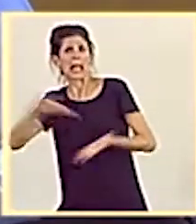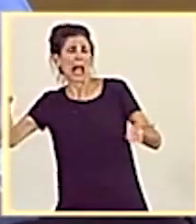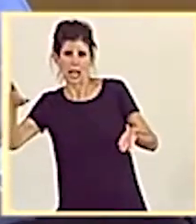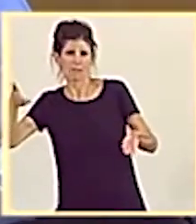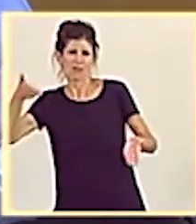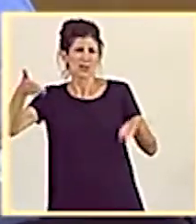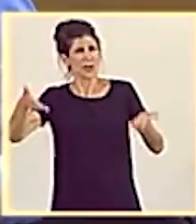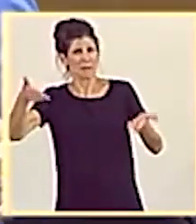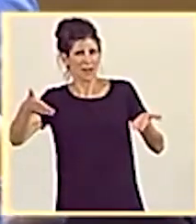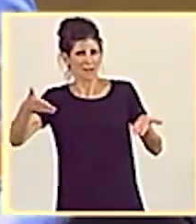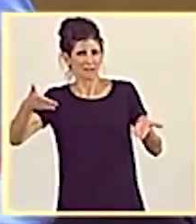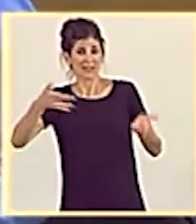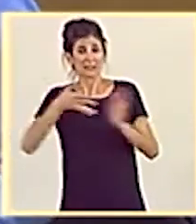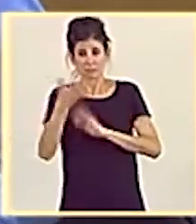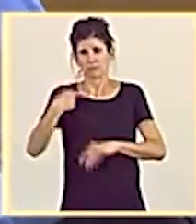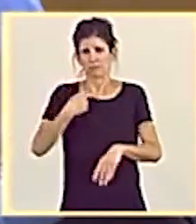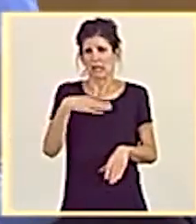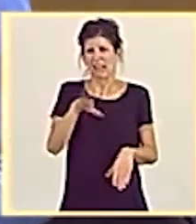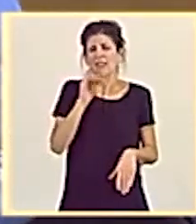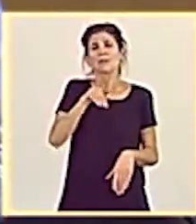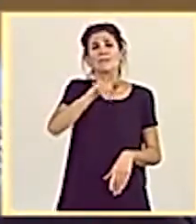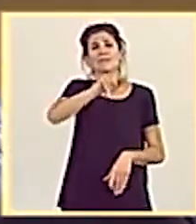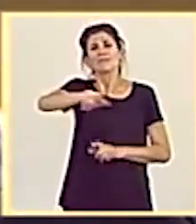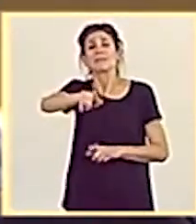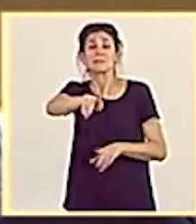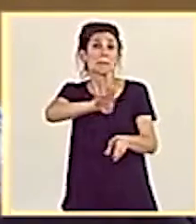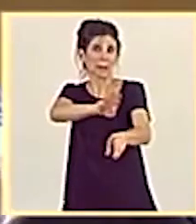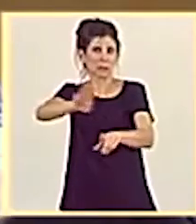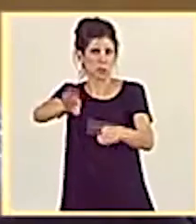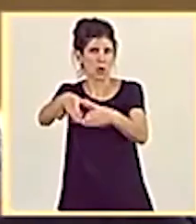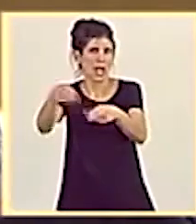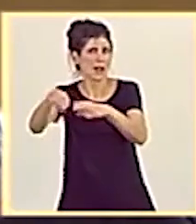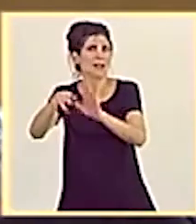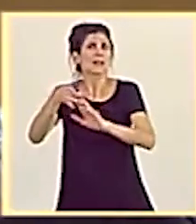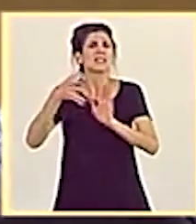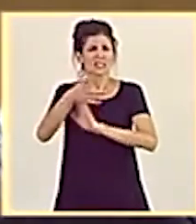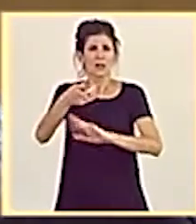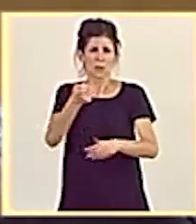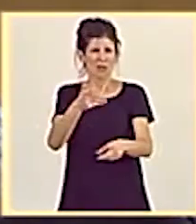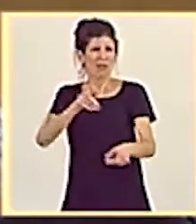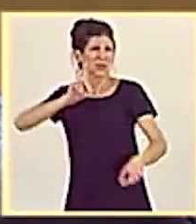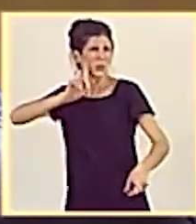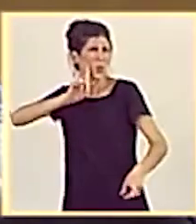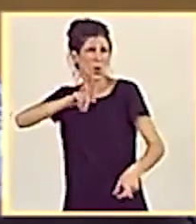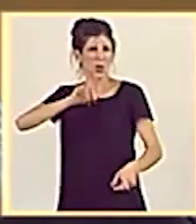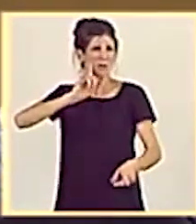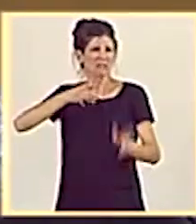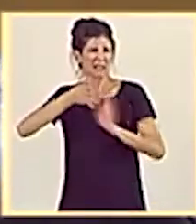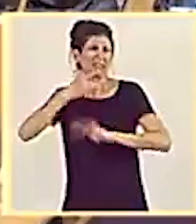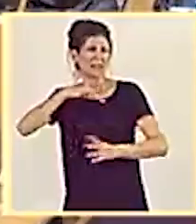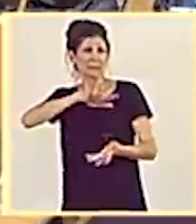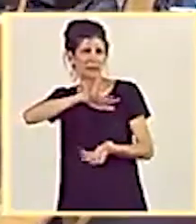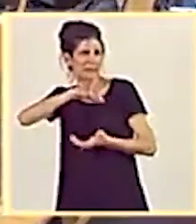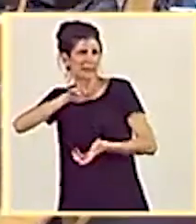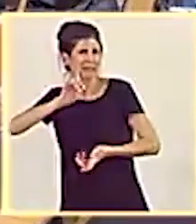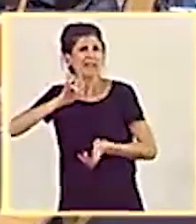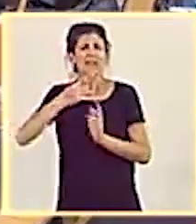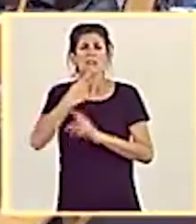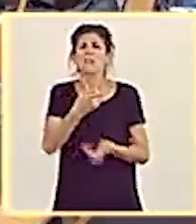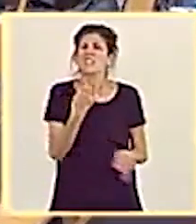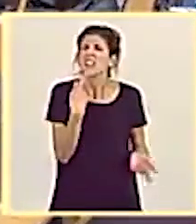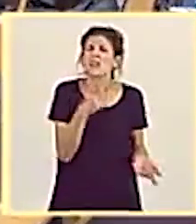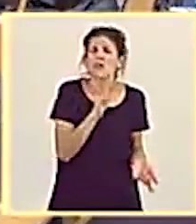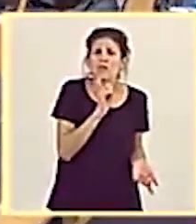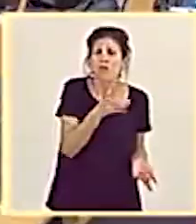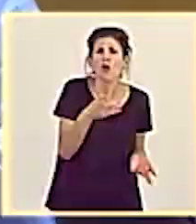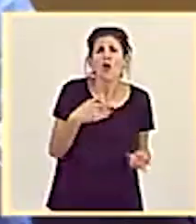Entiendo, por tanto, señorías del Partido Popular, que no seguirán alimentando ese bulo de que el Partido… Como decía, el Gobierno